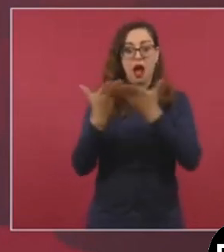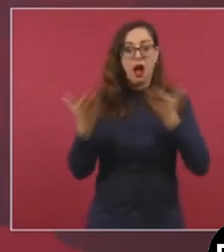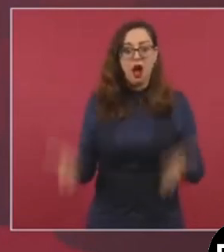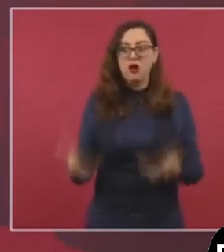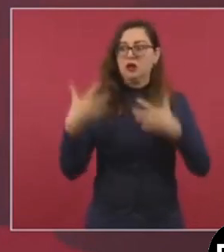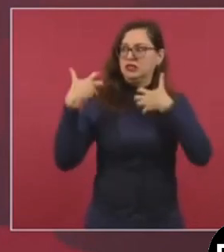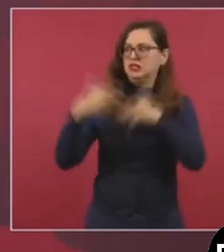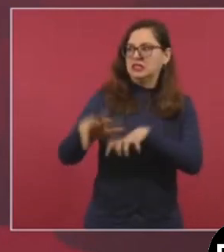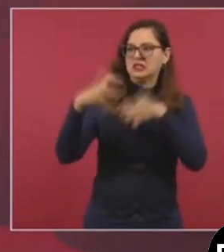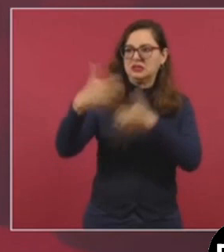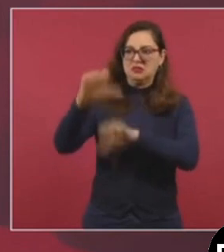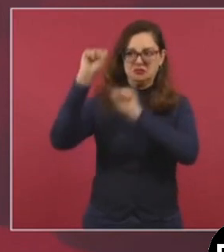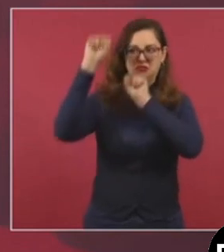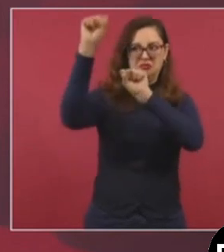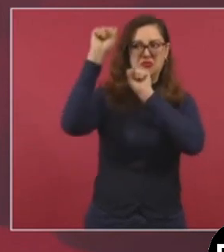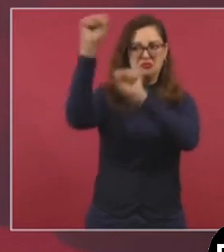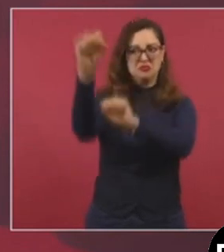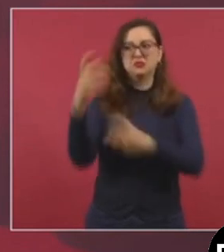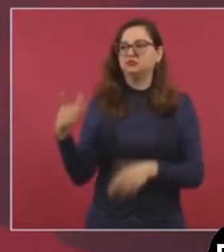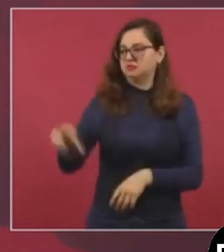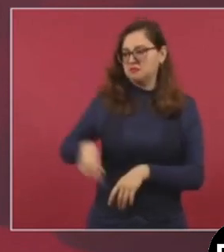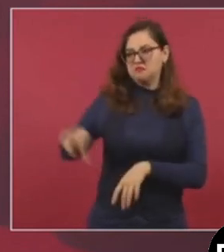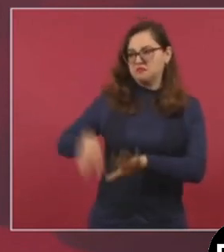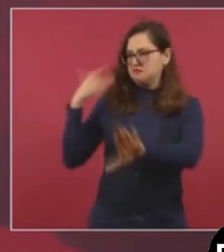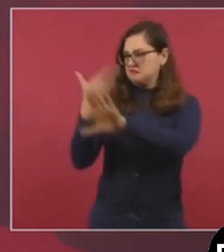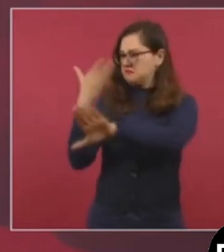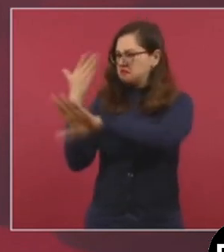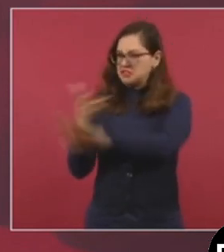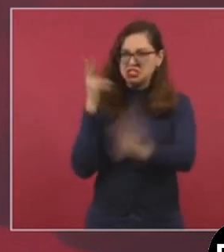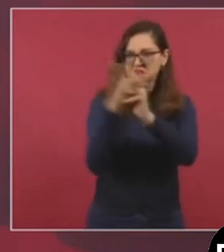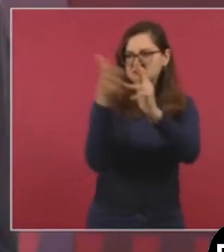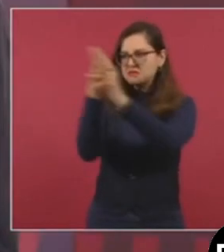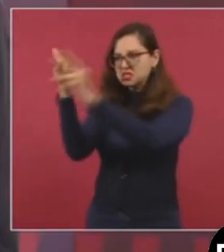y hay asesinados.